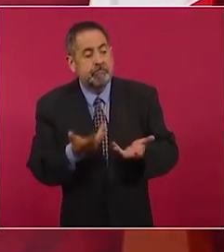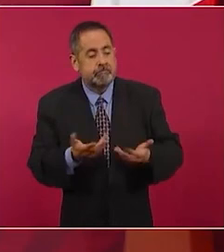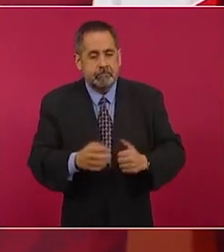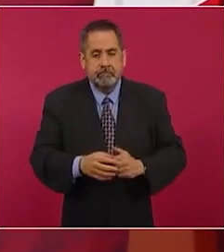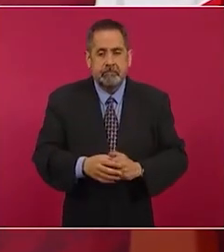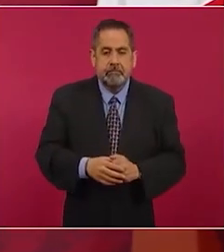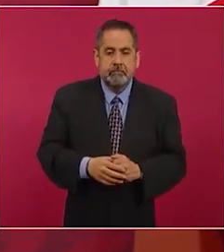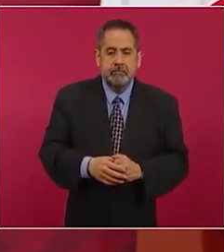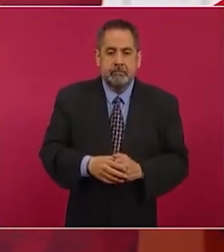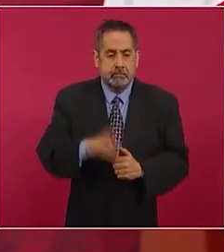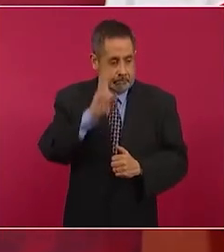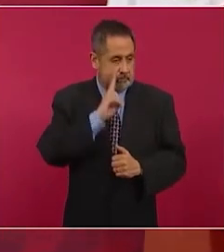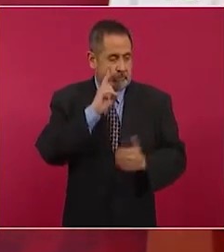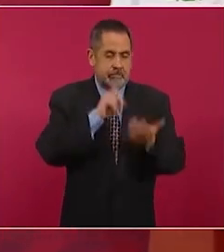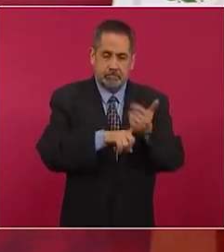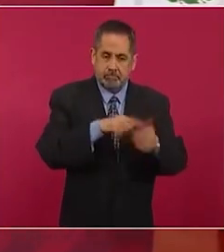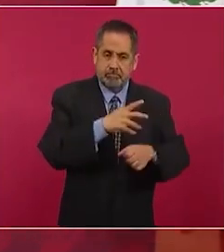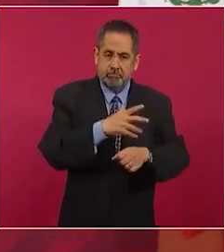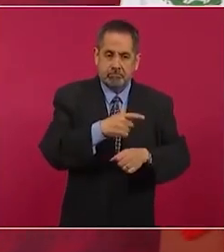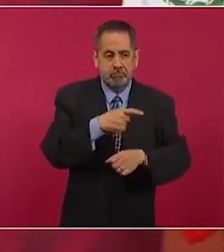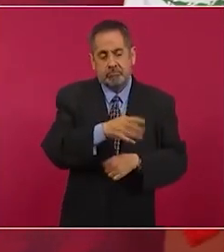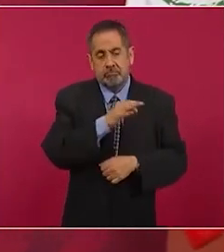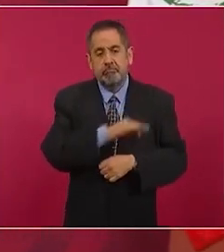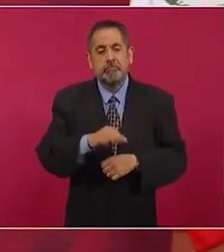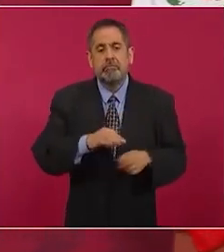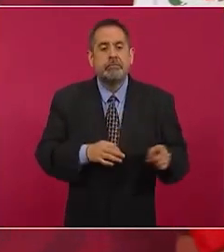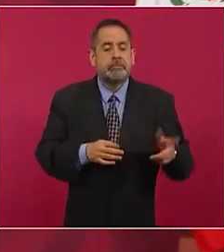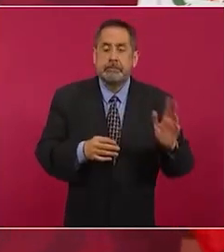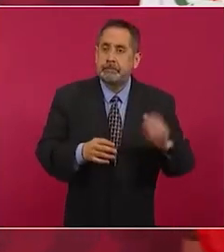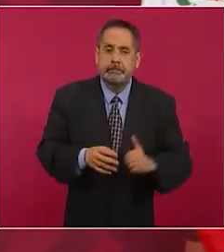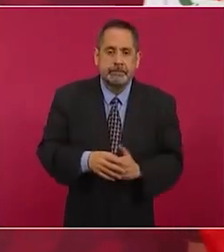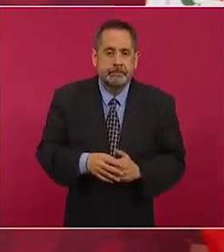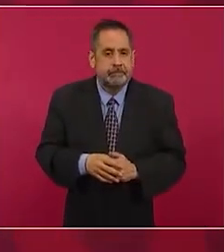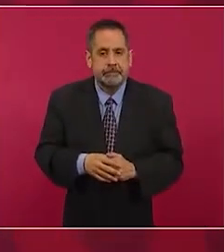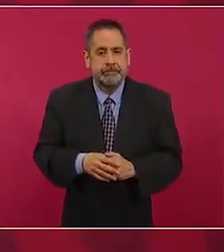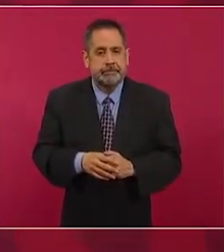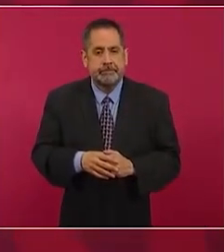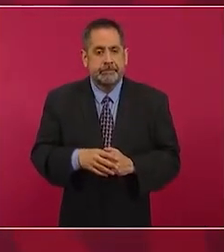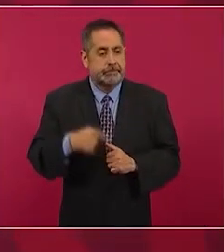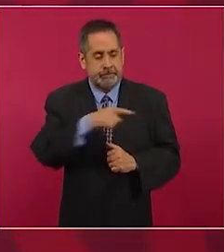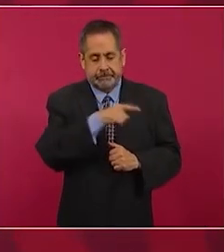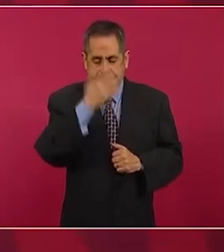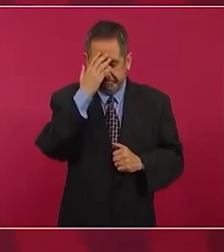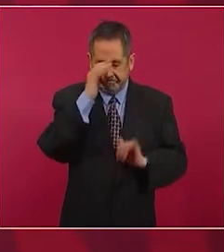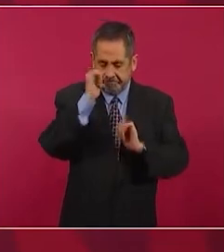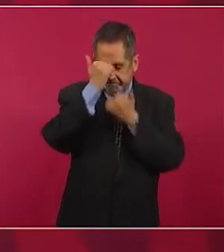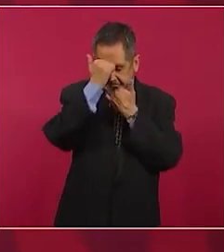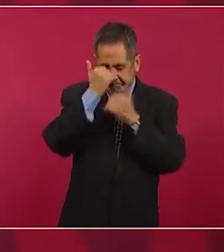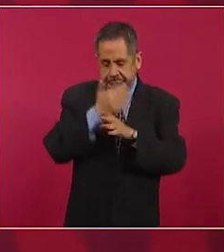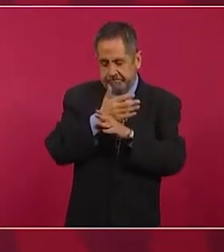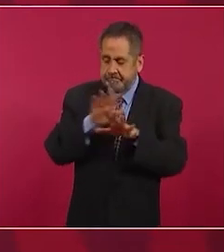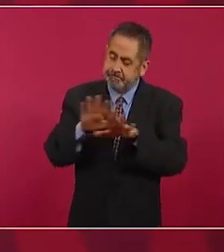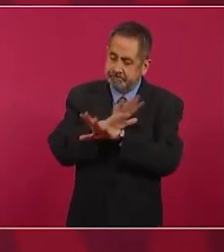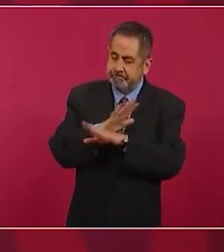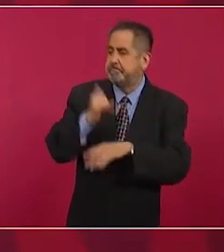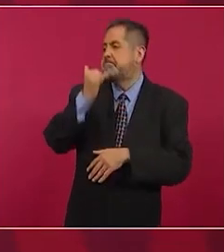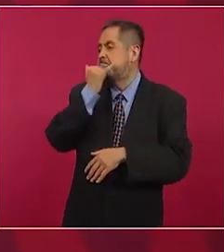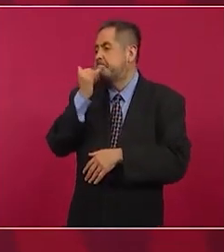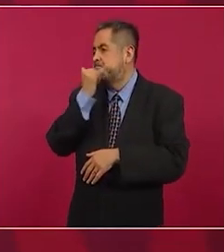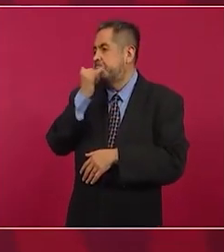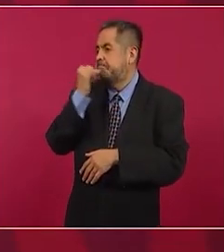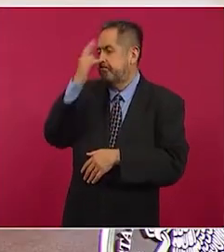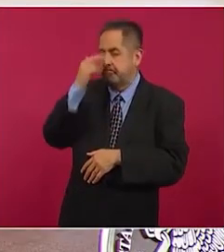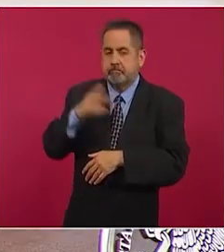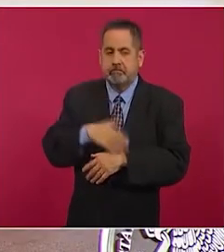A ver si son capaces de rectificar y no caen en la